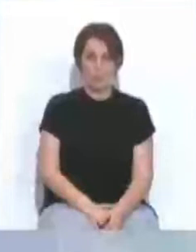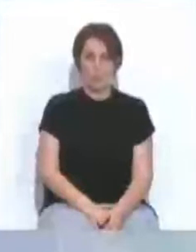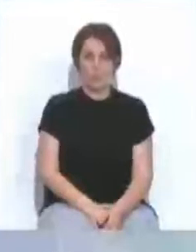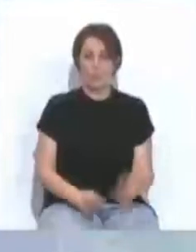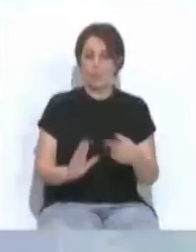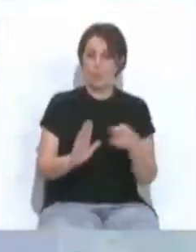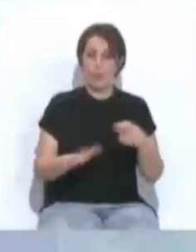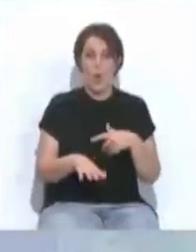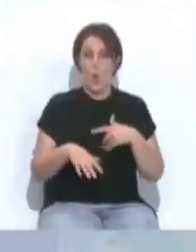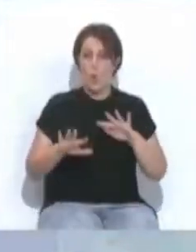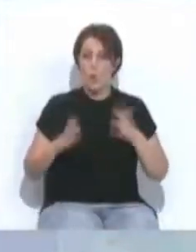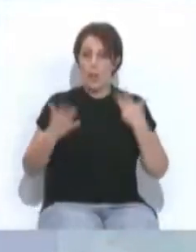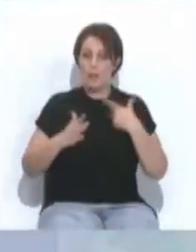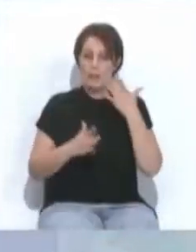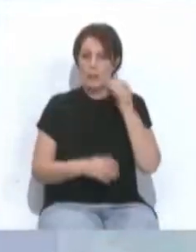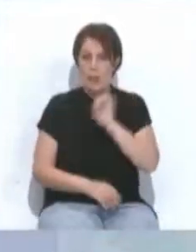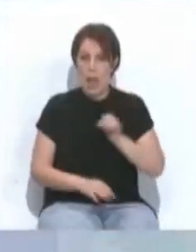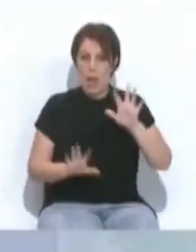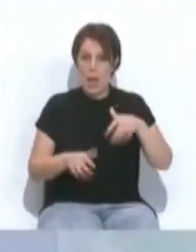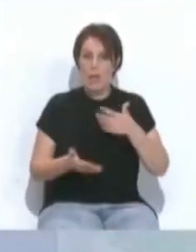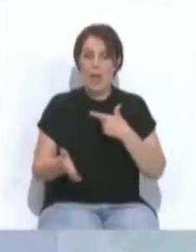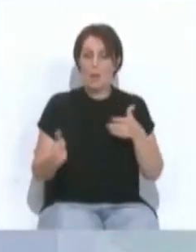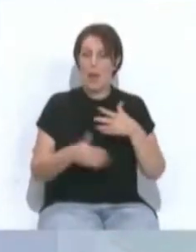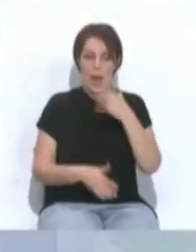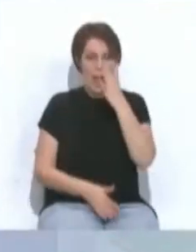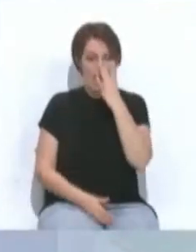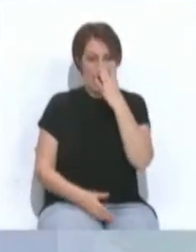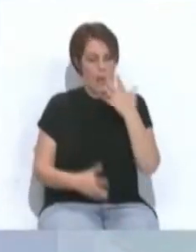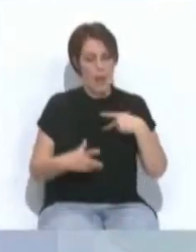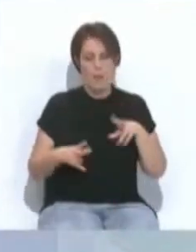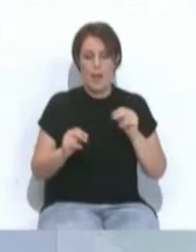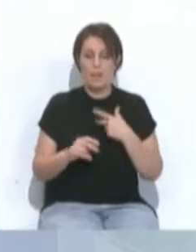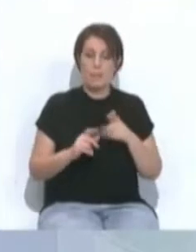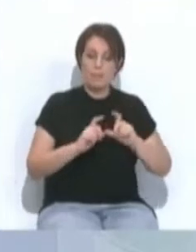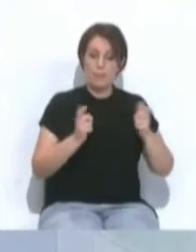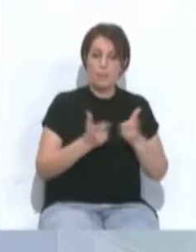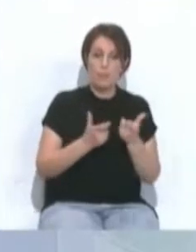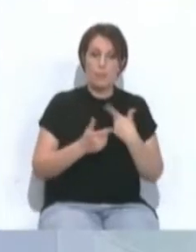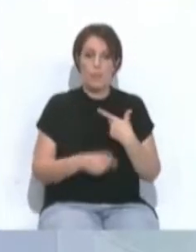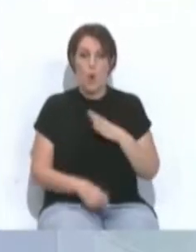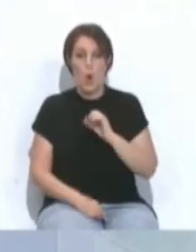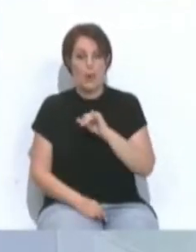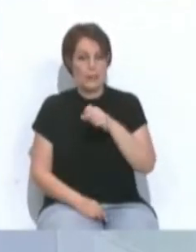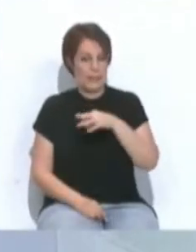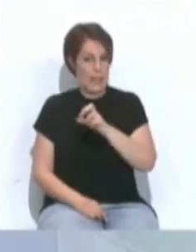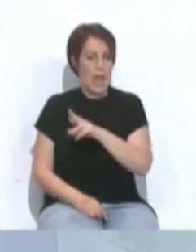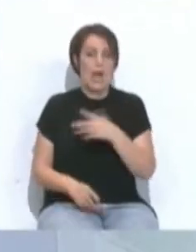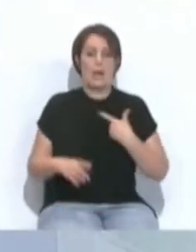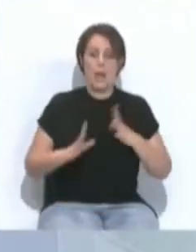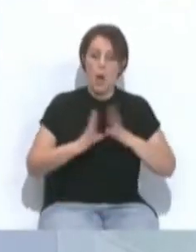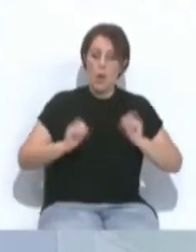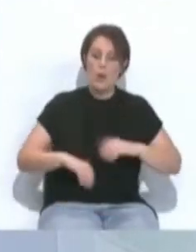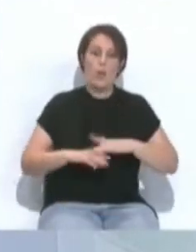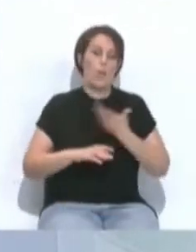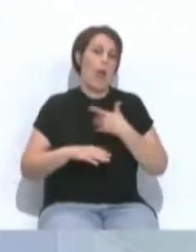Descartada la huelga de limpieza en Cádiz durante el carnaval, la plantilla ha alcanzado acuerdo con Sufico Inter para su convenio colectivo con